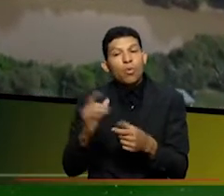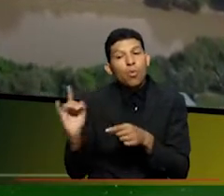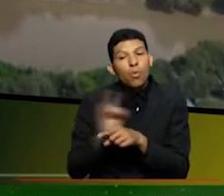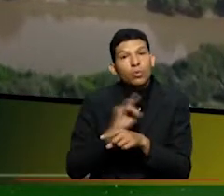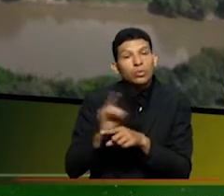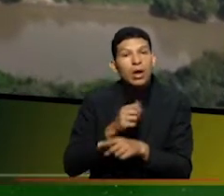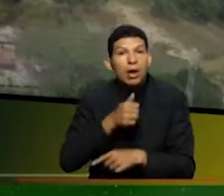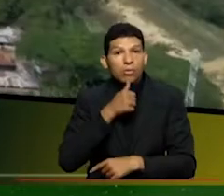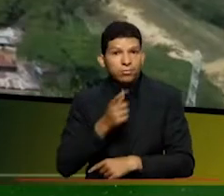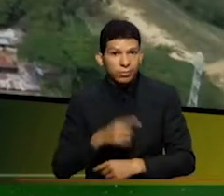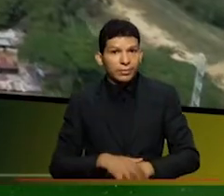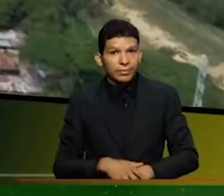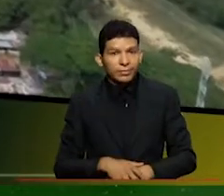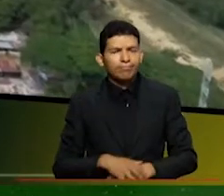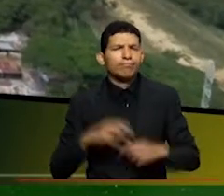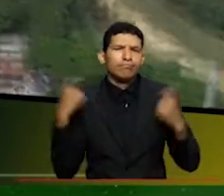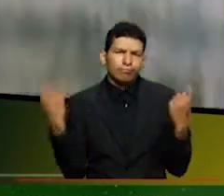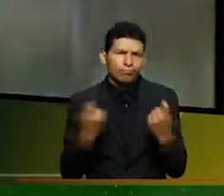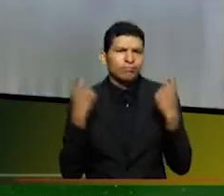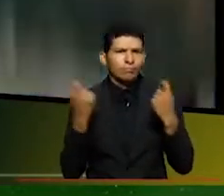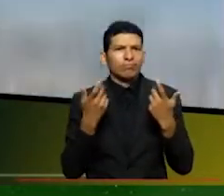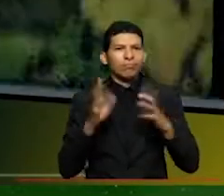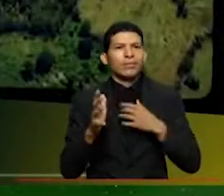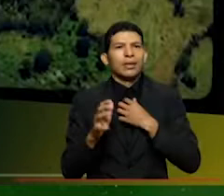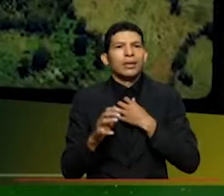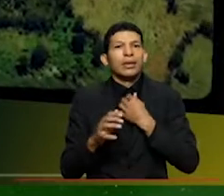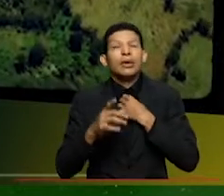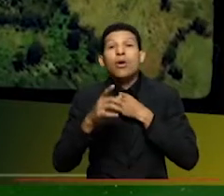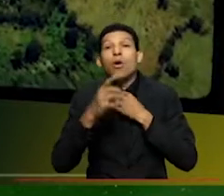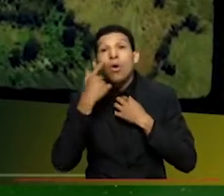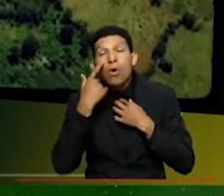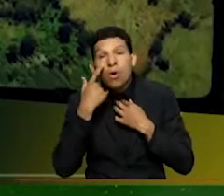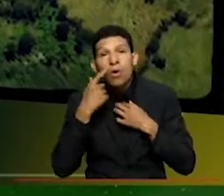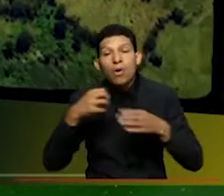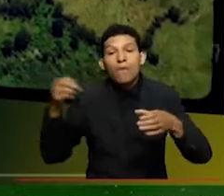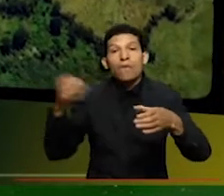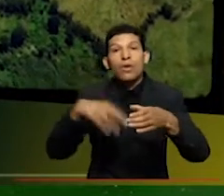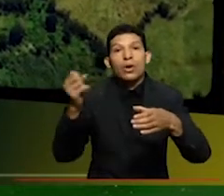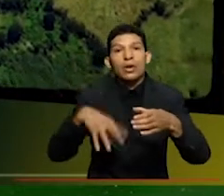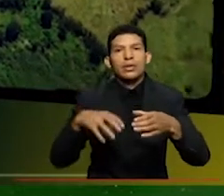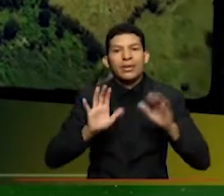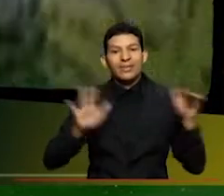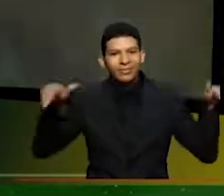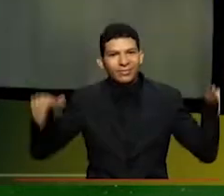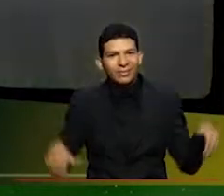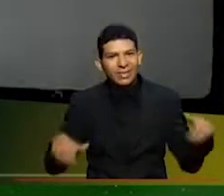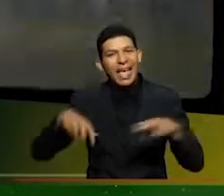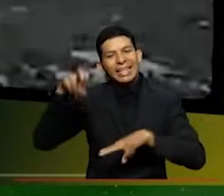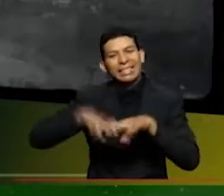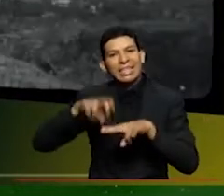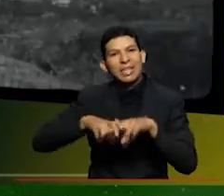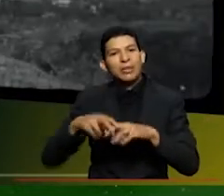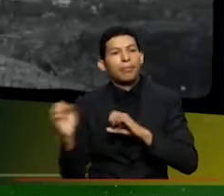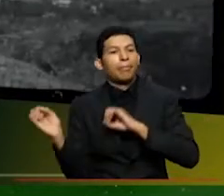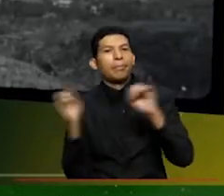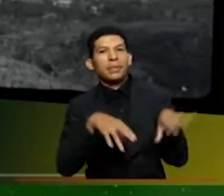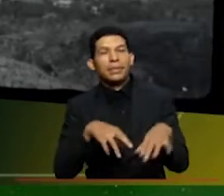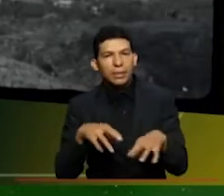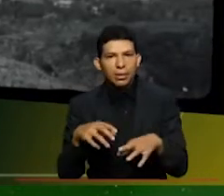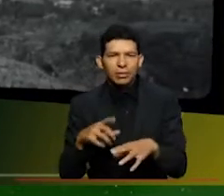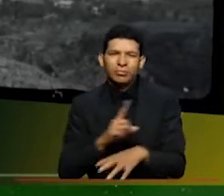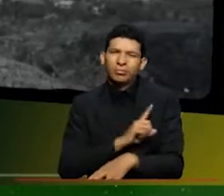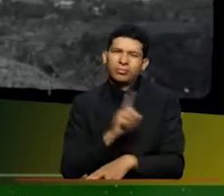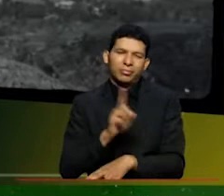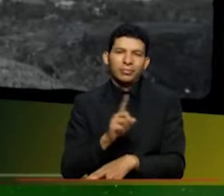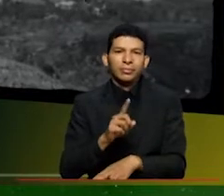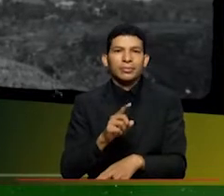recurso campañas se han hecho por ejemplo no bote los al los sofás los colchones a los canales no descargue materia